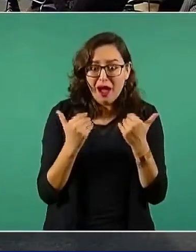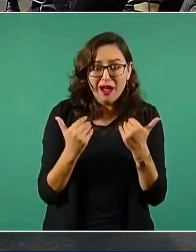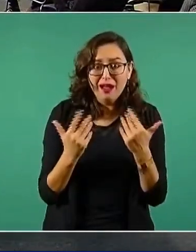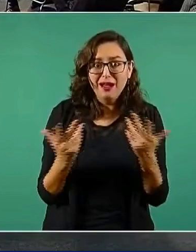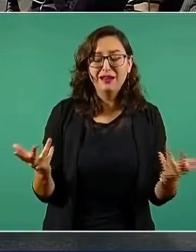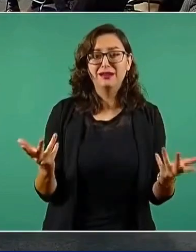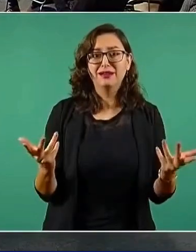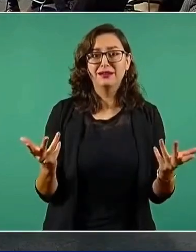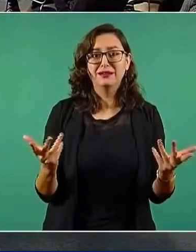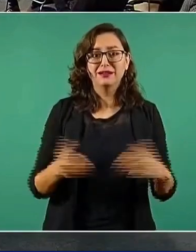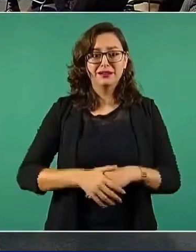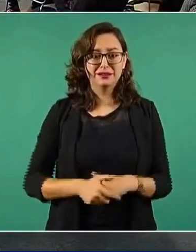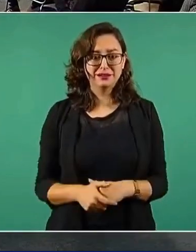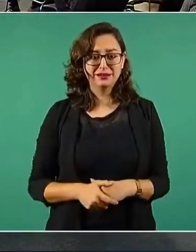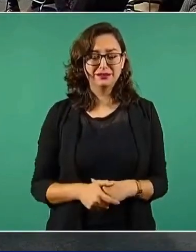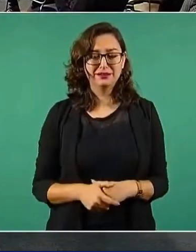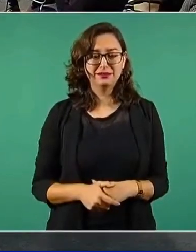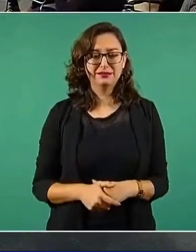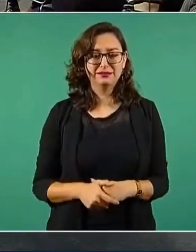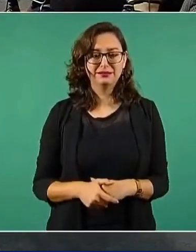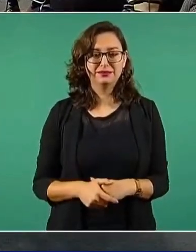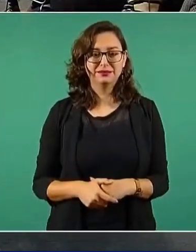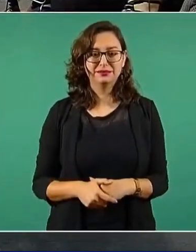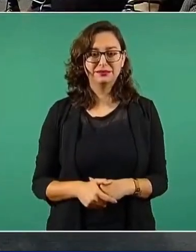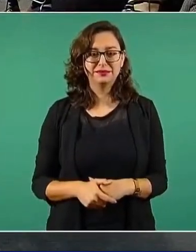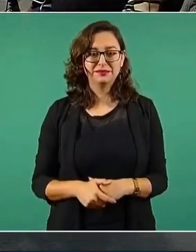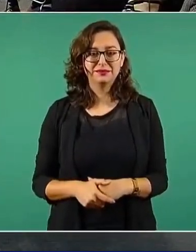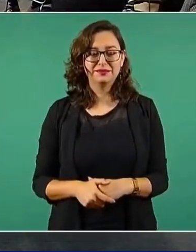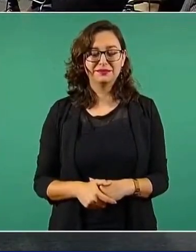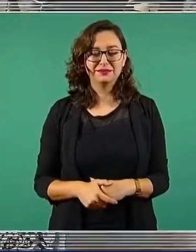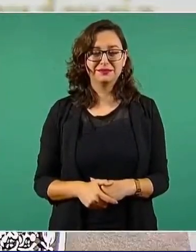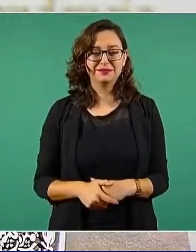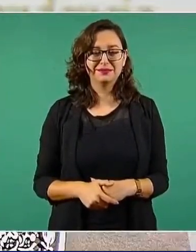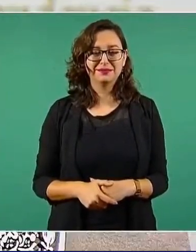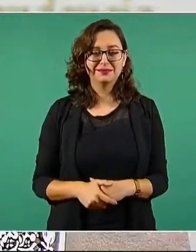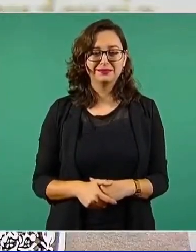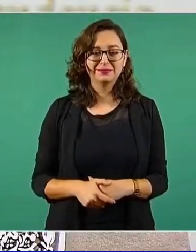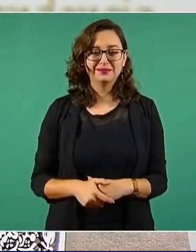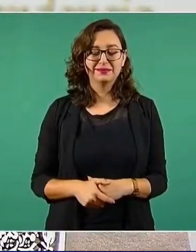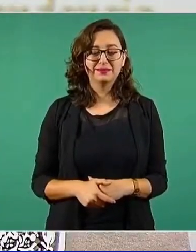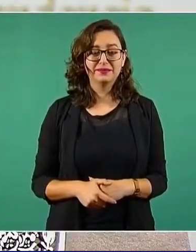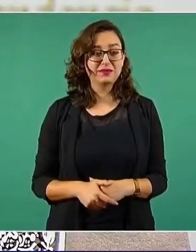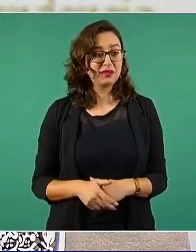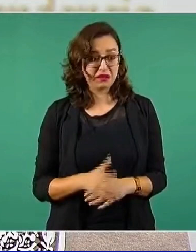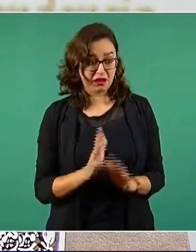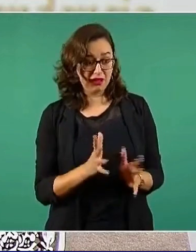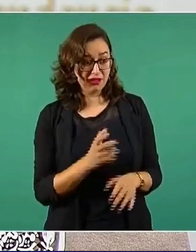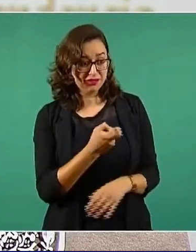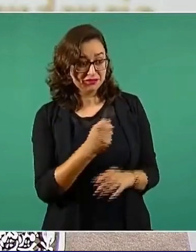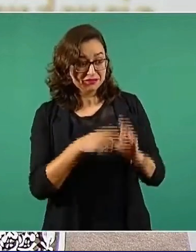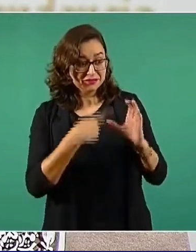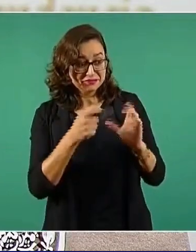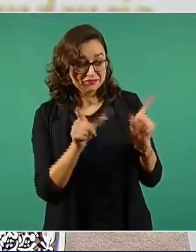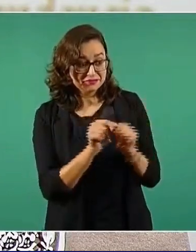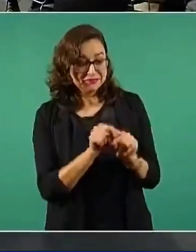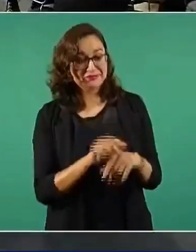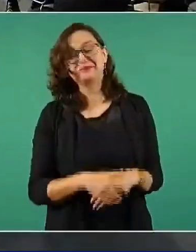No, síguele. ¿No tiene más? ¿Así es nada más? Ah, bueno.